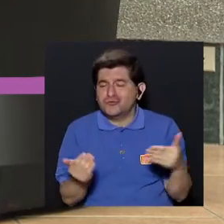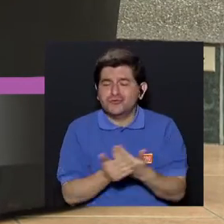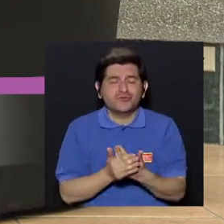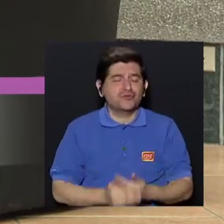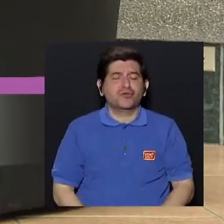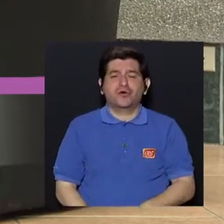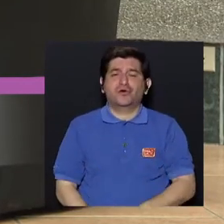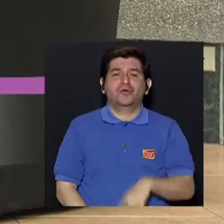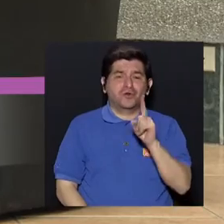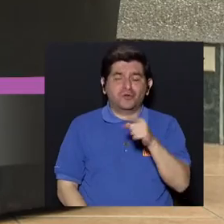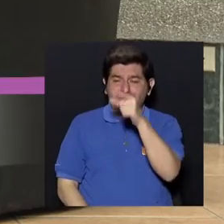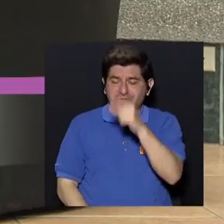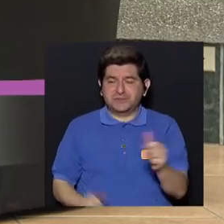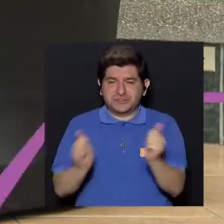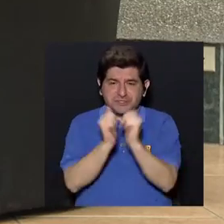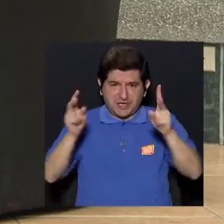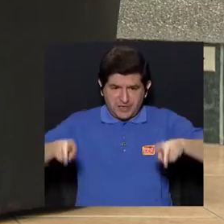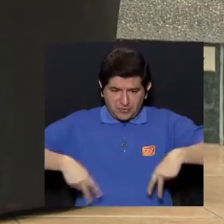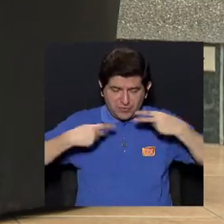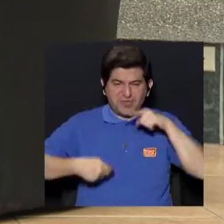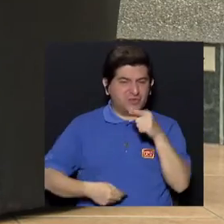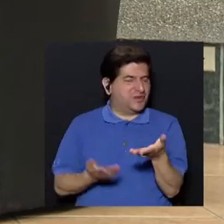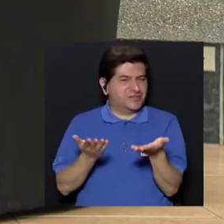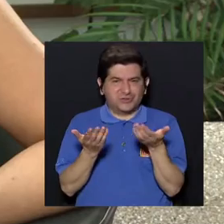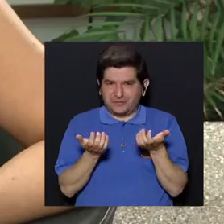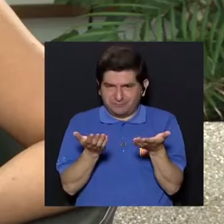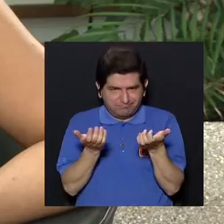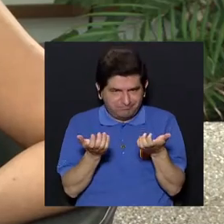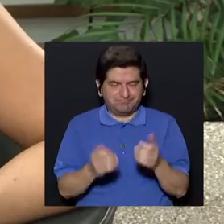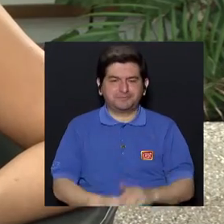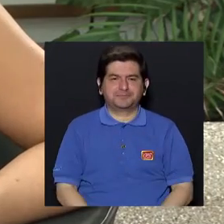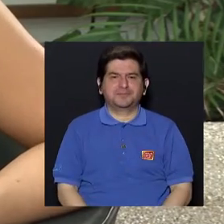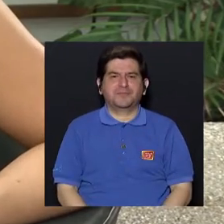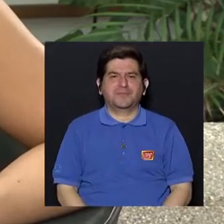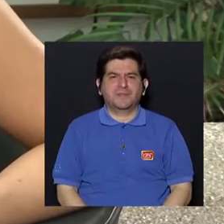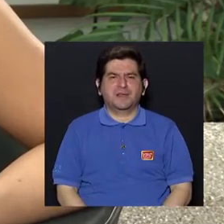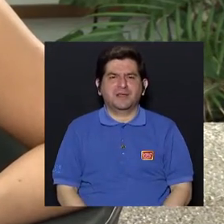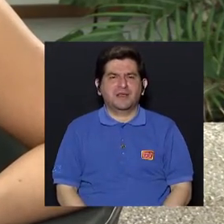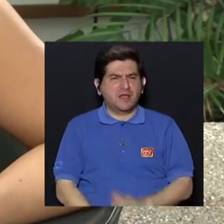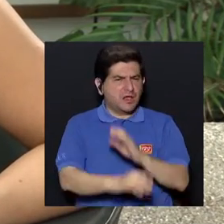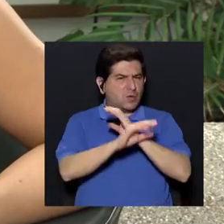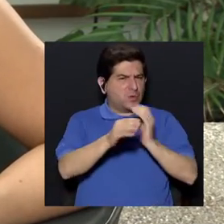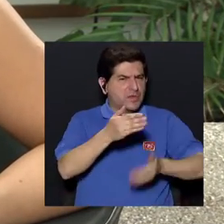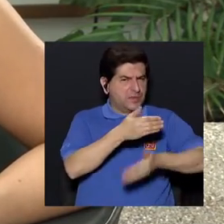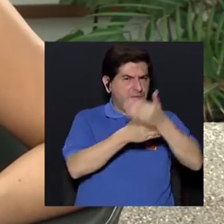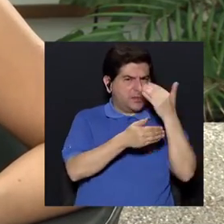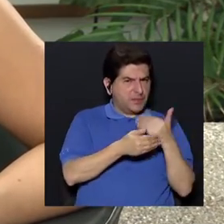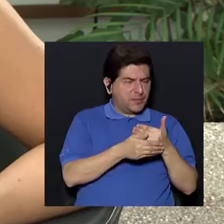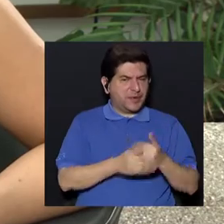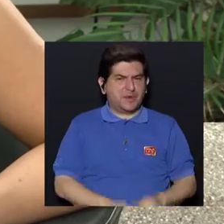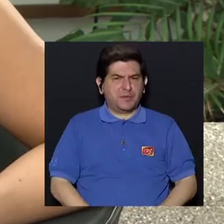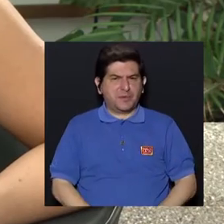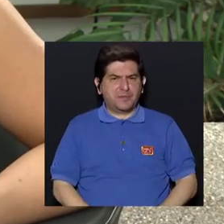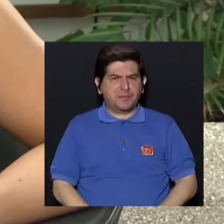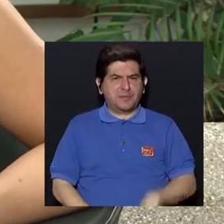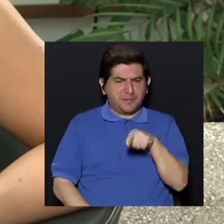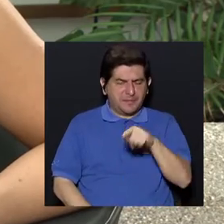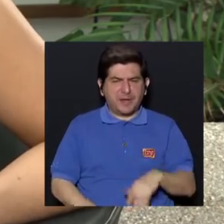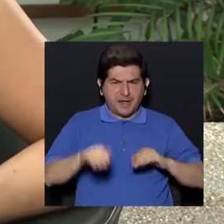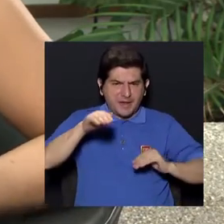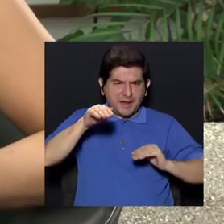lo que es seres vivos. Entonces, es lo que no se desea. ¿Se debe tomar alguna precaución para almacenarlos?